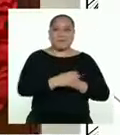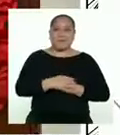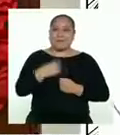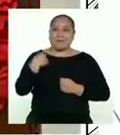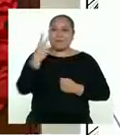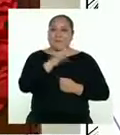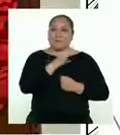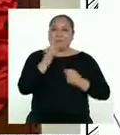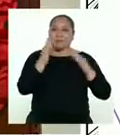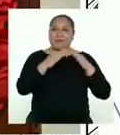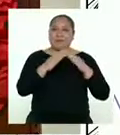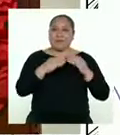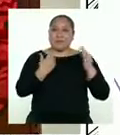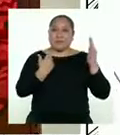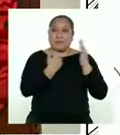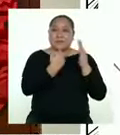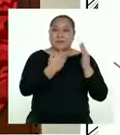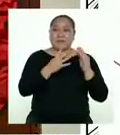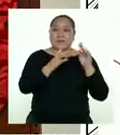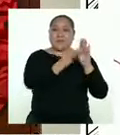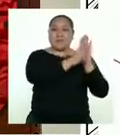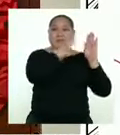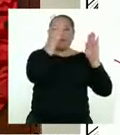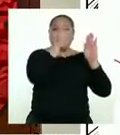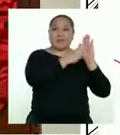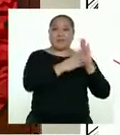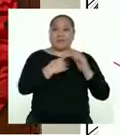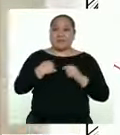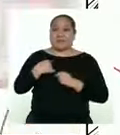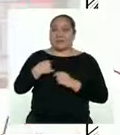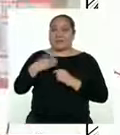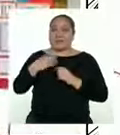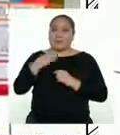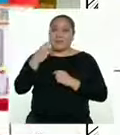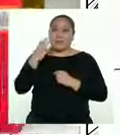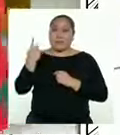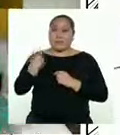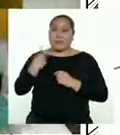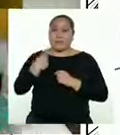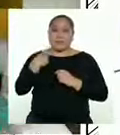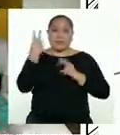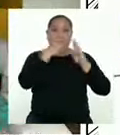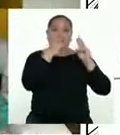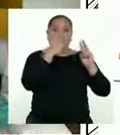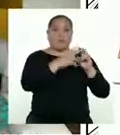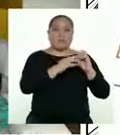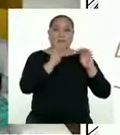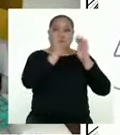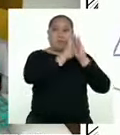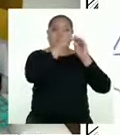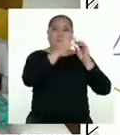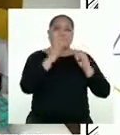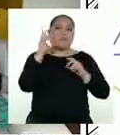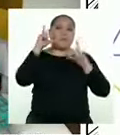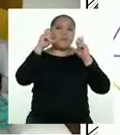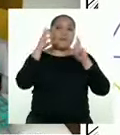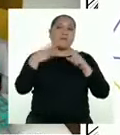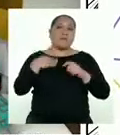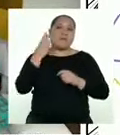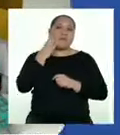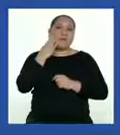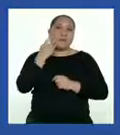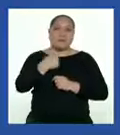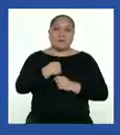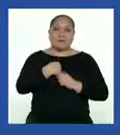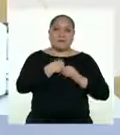Miren, lo puse cerca a la puerta para que lo veamos cada vez que entramos o salimos. Y lo decoré con esta foto de mi mami y mía.